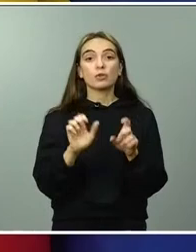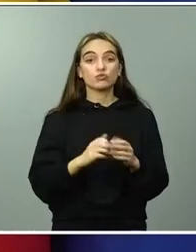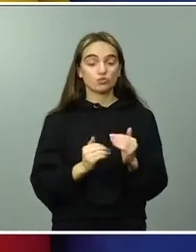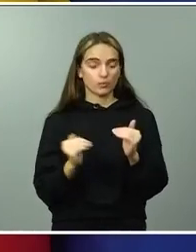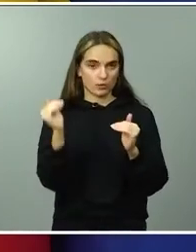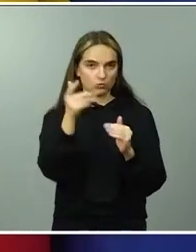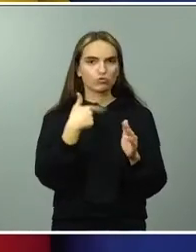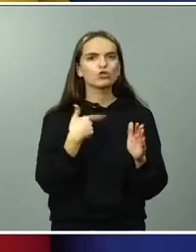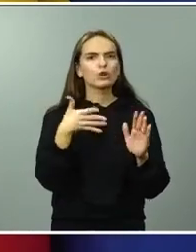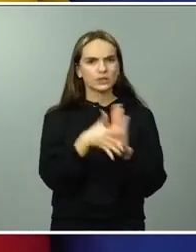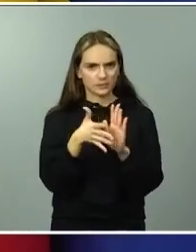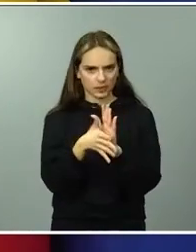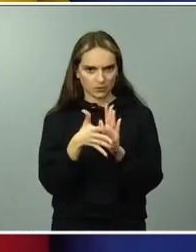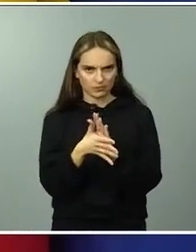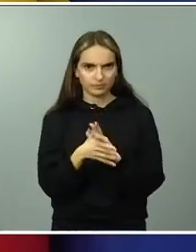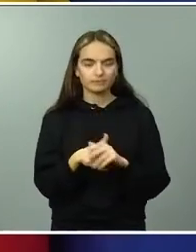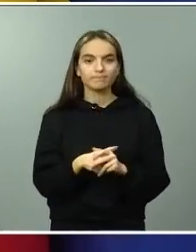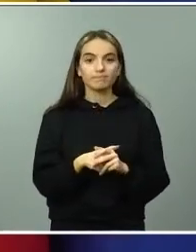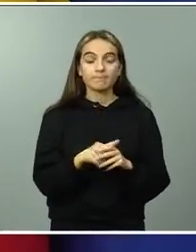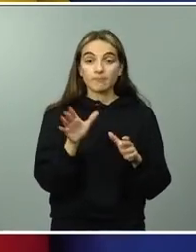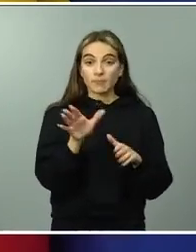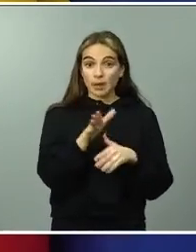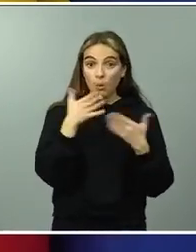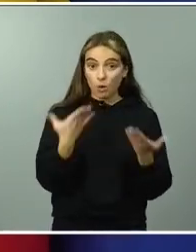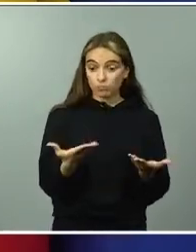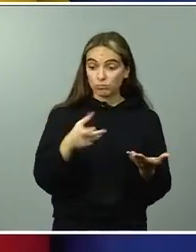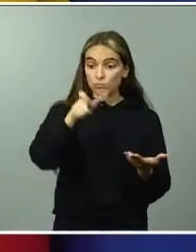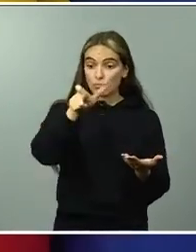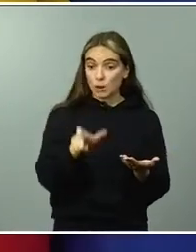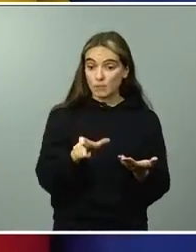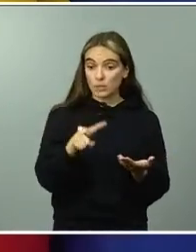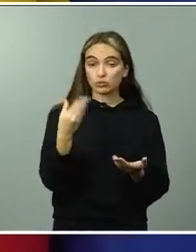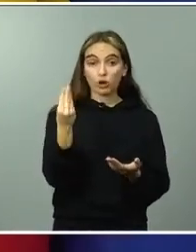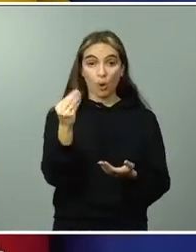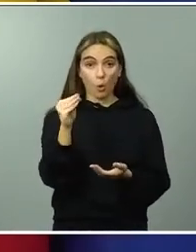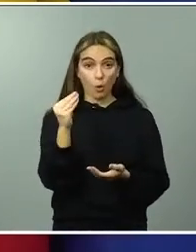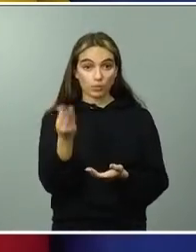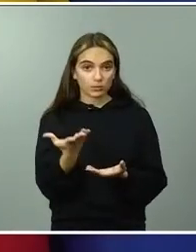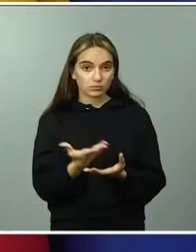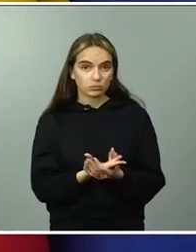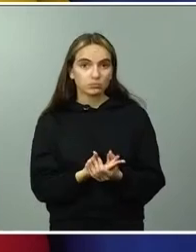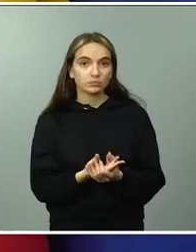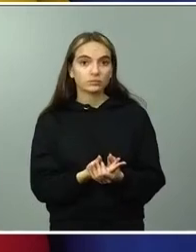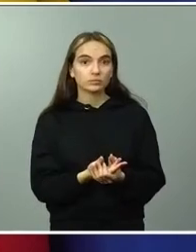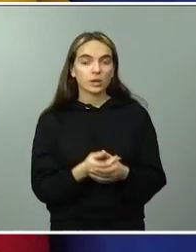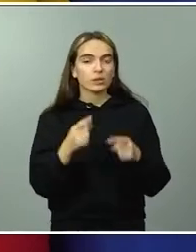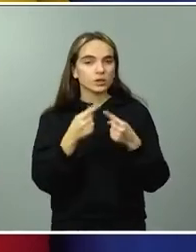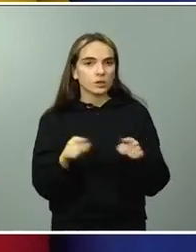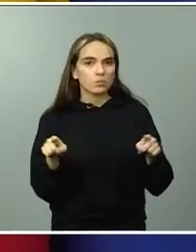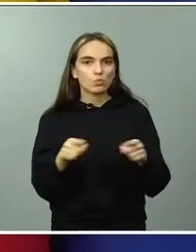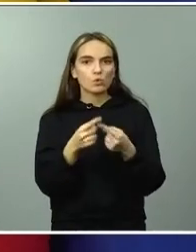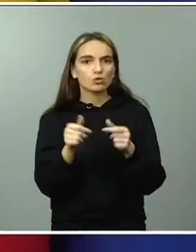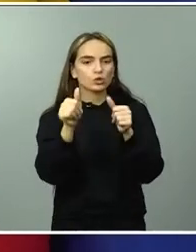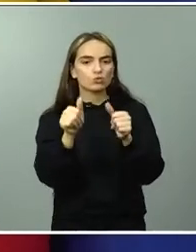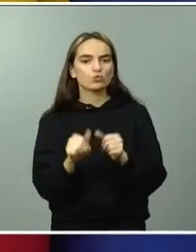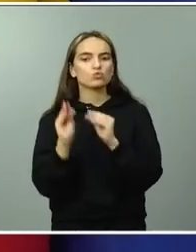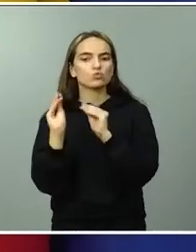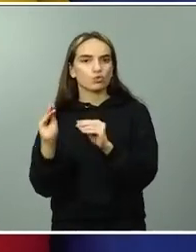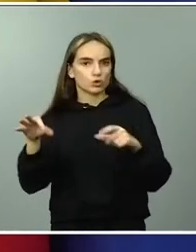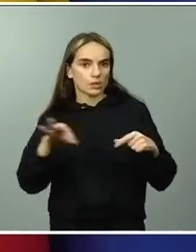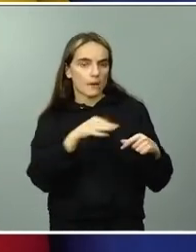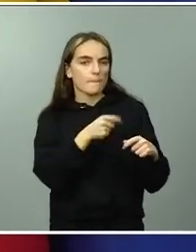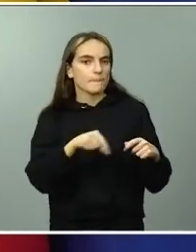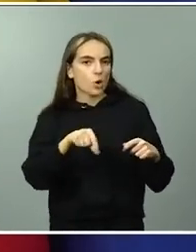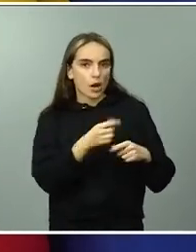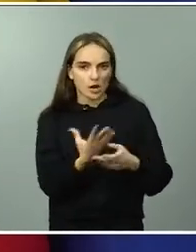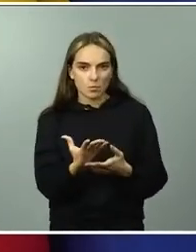ahora mismo, un joven que acabe una enseñanza en un conservatorio superior de música de violín, por ejemplo, y que